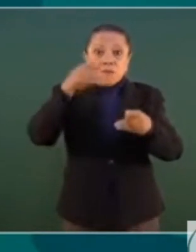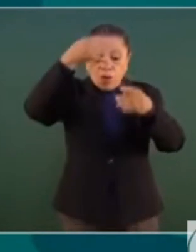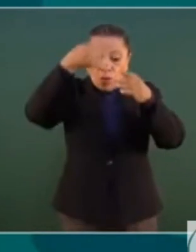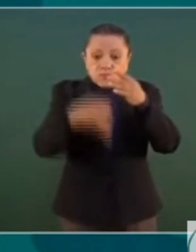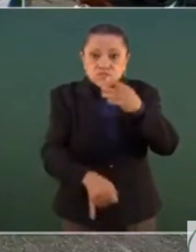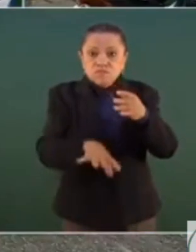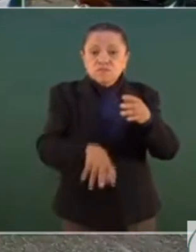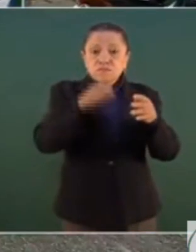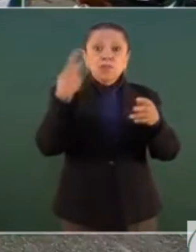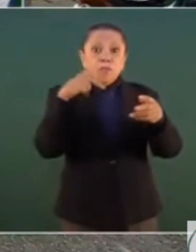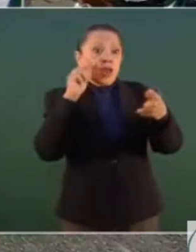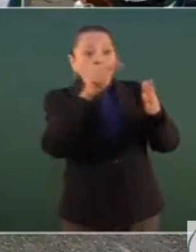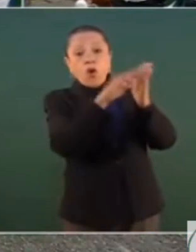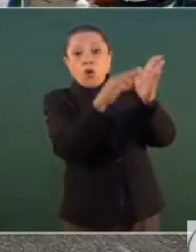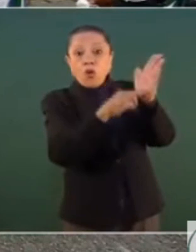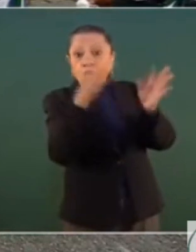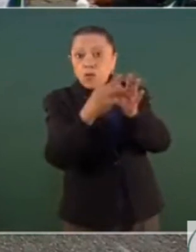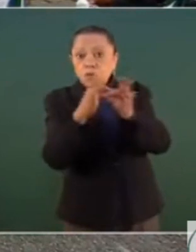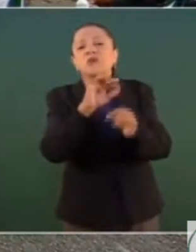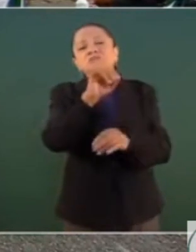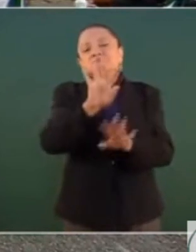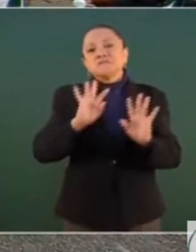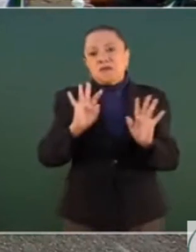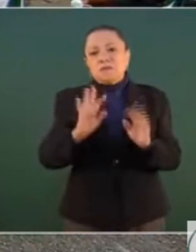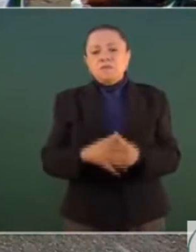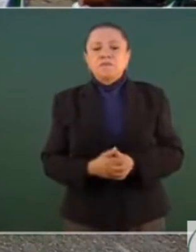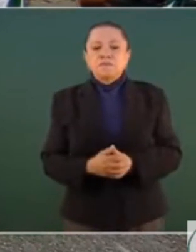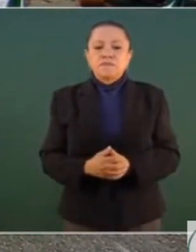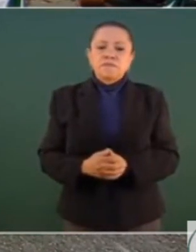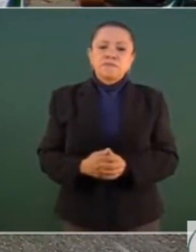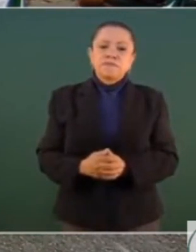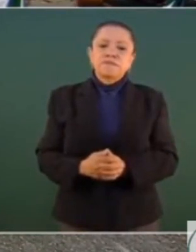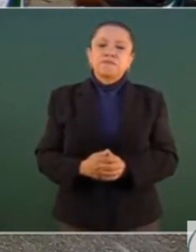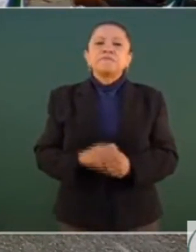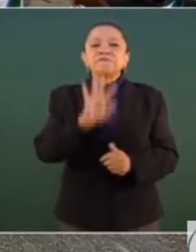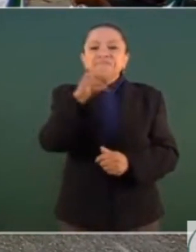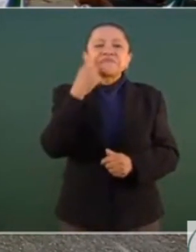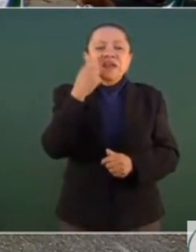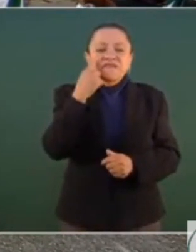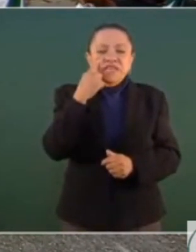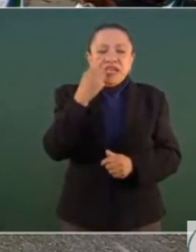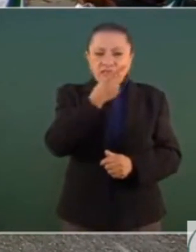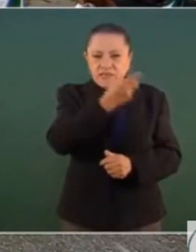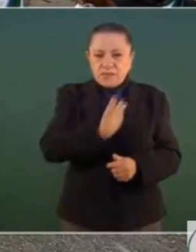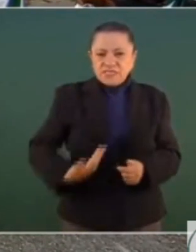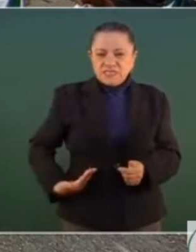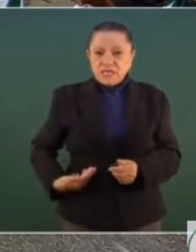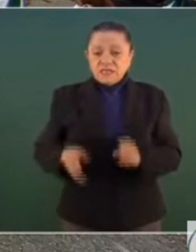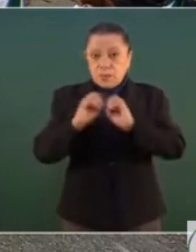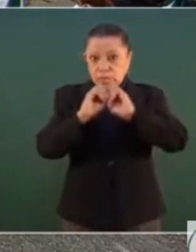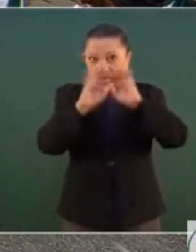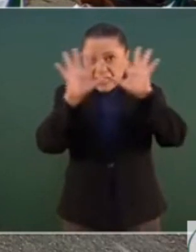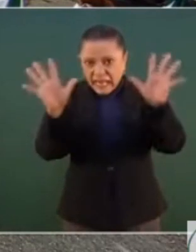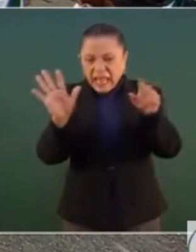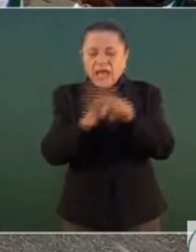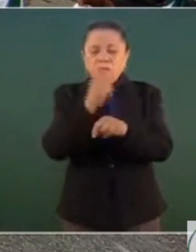concesiones. Muchas gracias. Para que se tenga una idea, sí, clara, porque todo